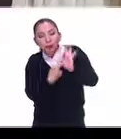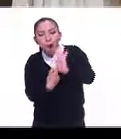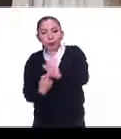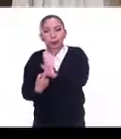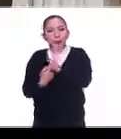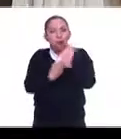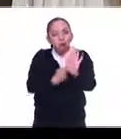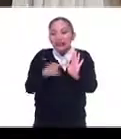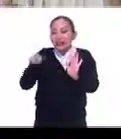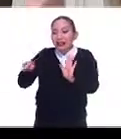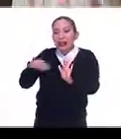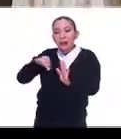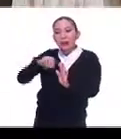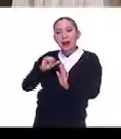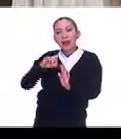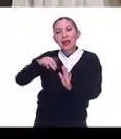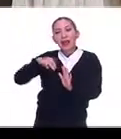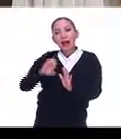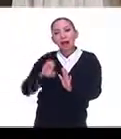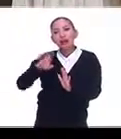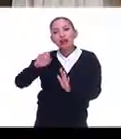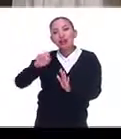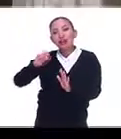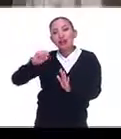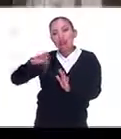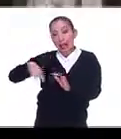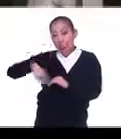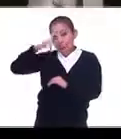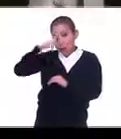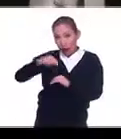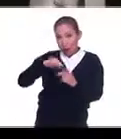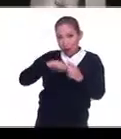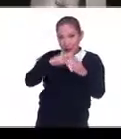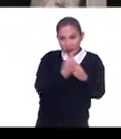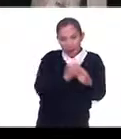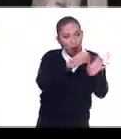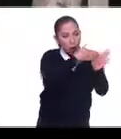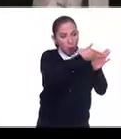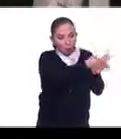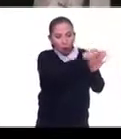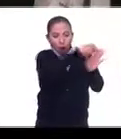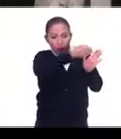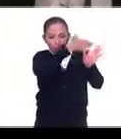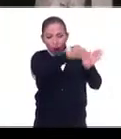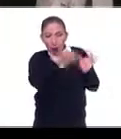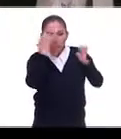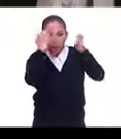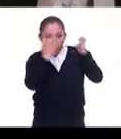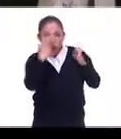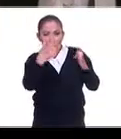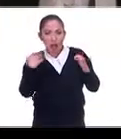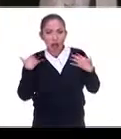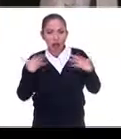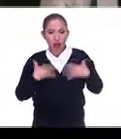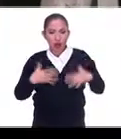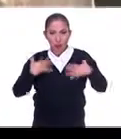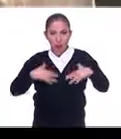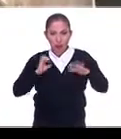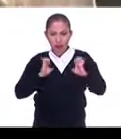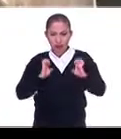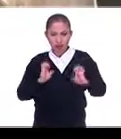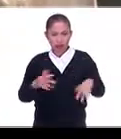qué hizo Madame Rostand, tanto en México, porque empezamos con una pequeña muestra de alta costura,